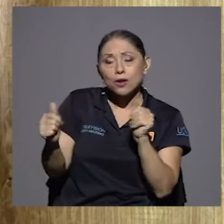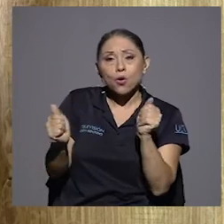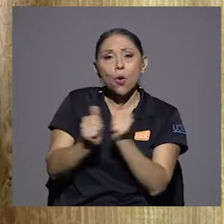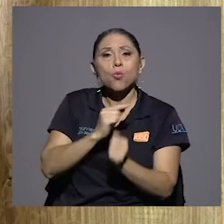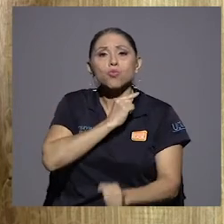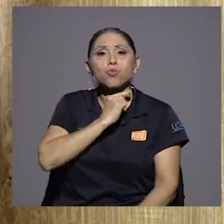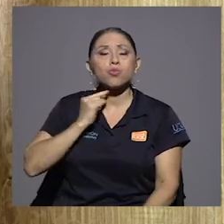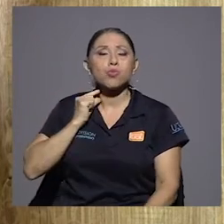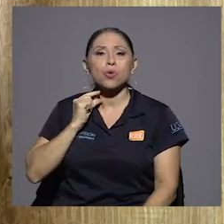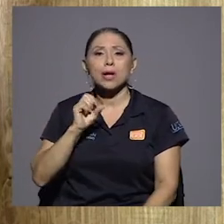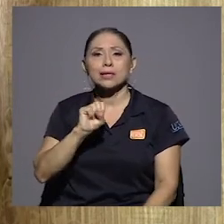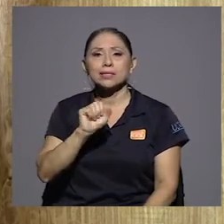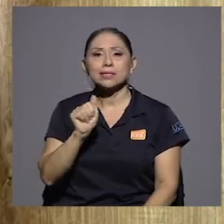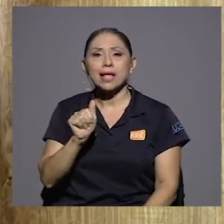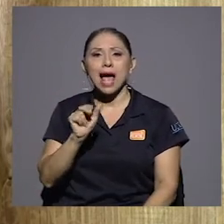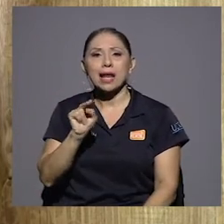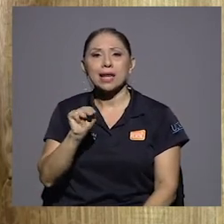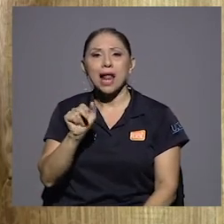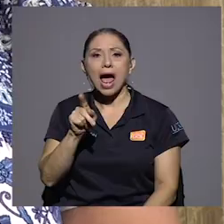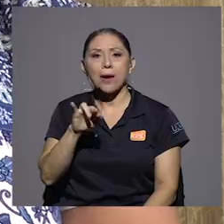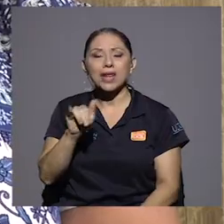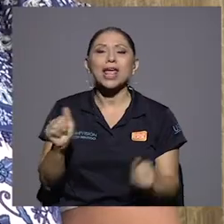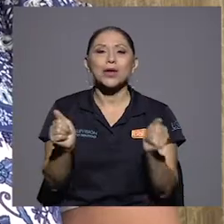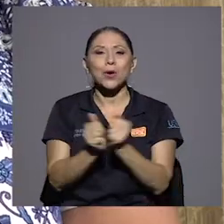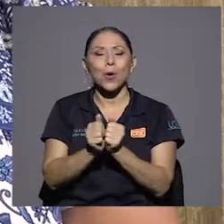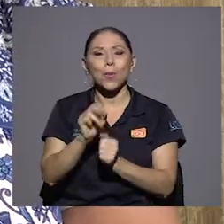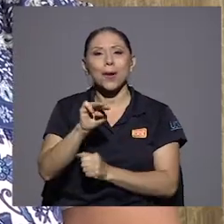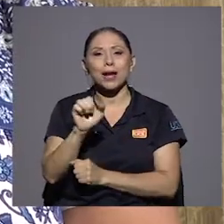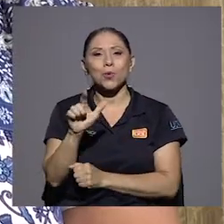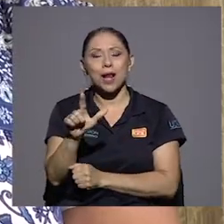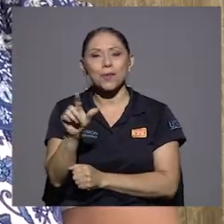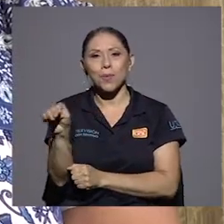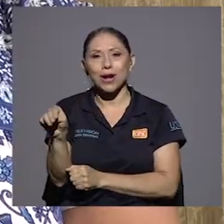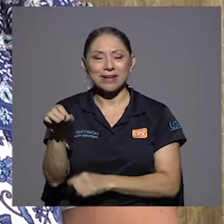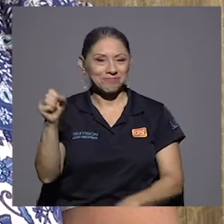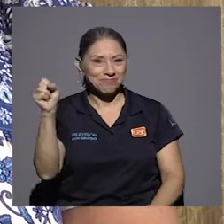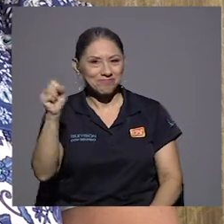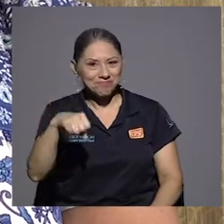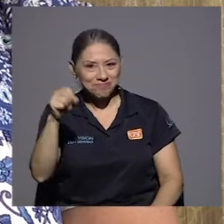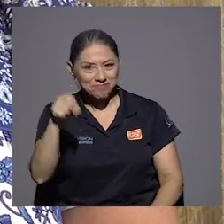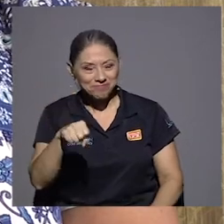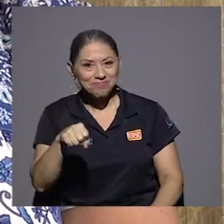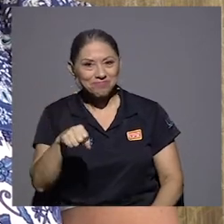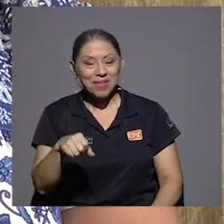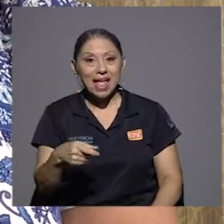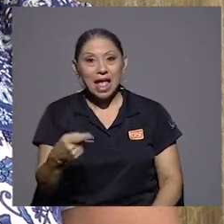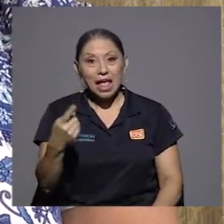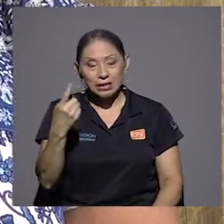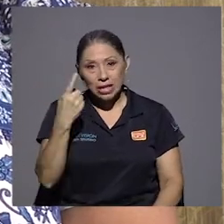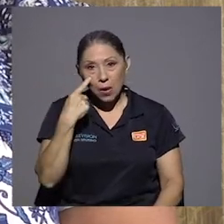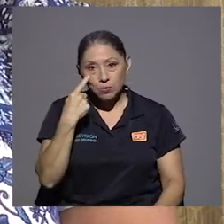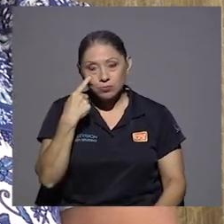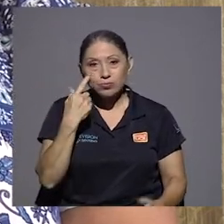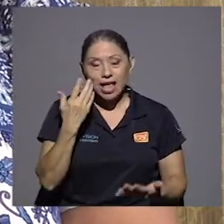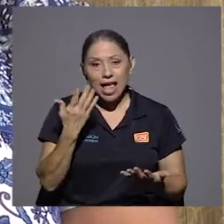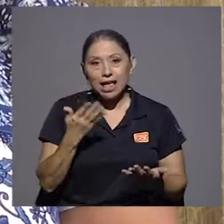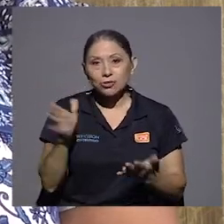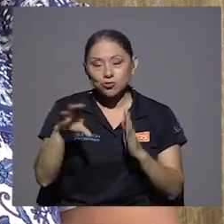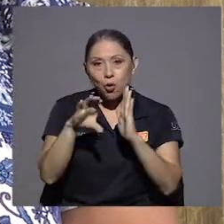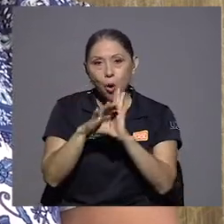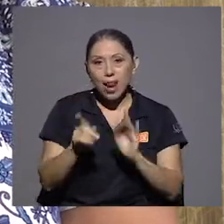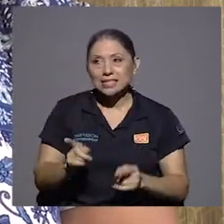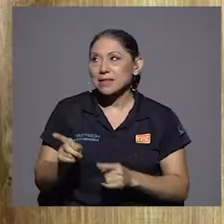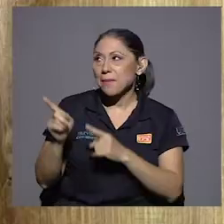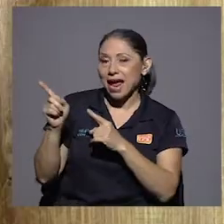Zanabria, por supuesto, y con Don Manuel Mora. Esas son las imágenes de la alianza que se